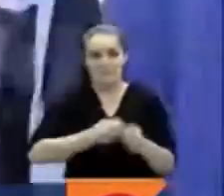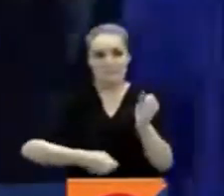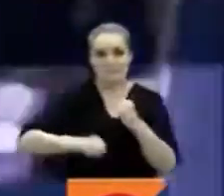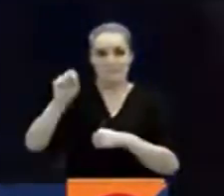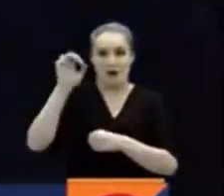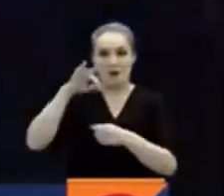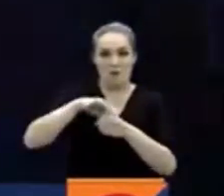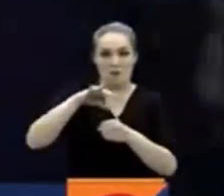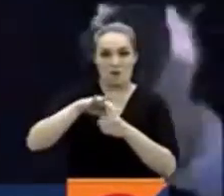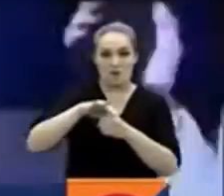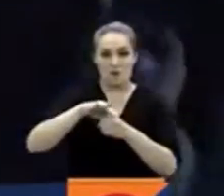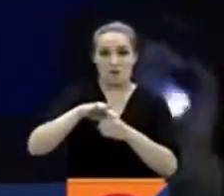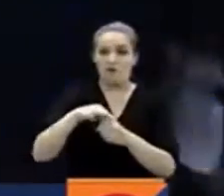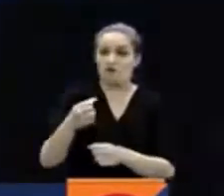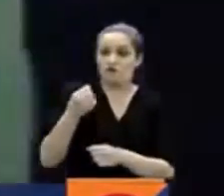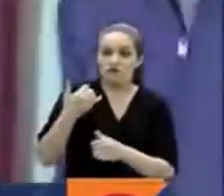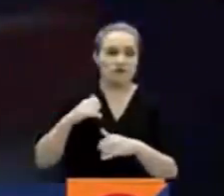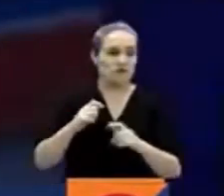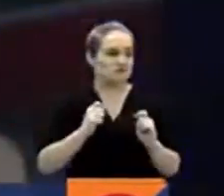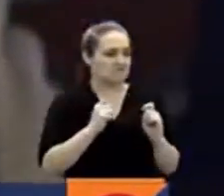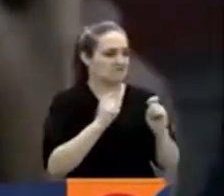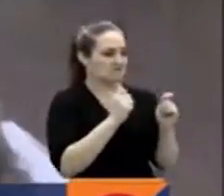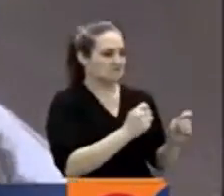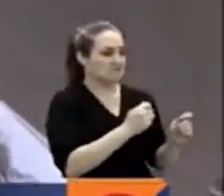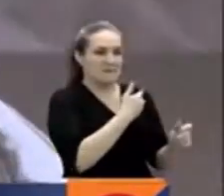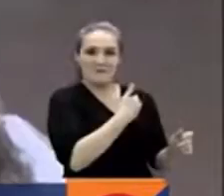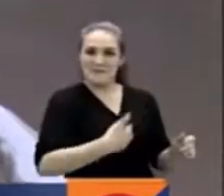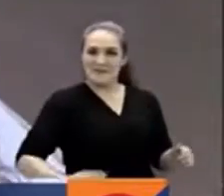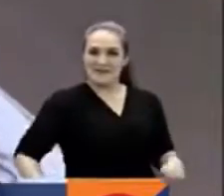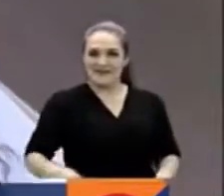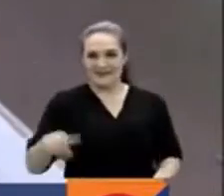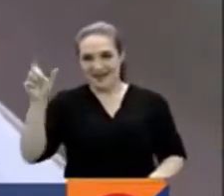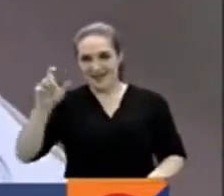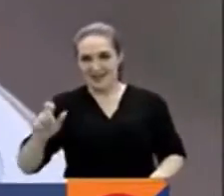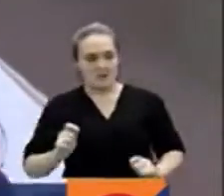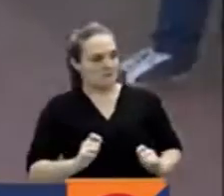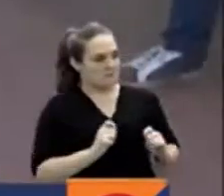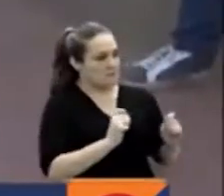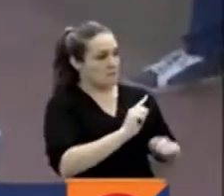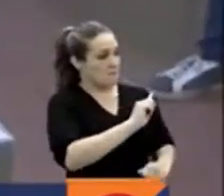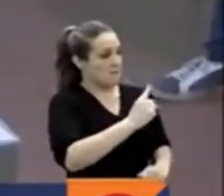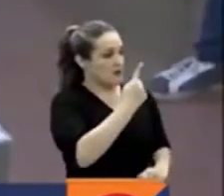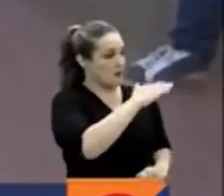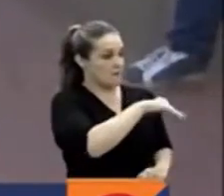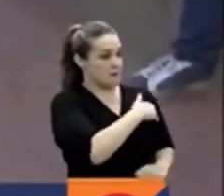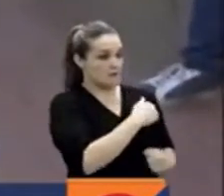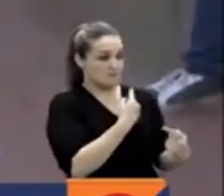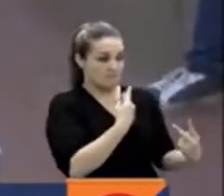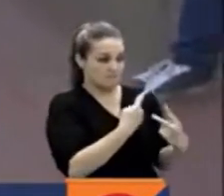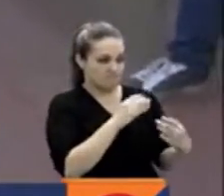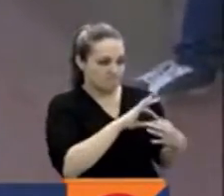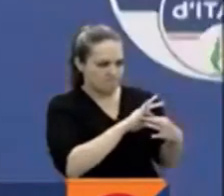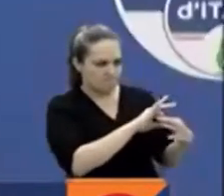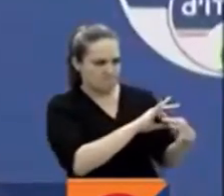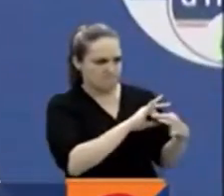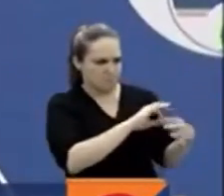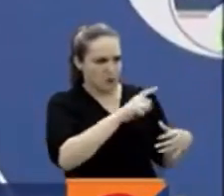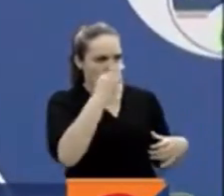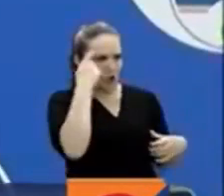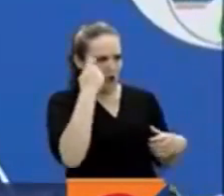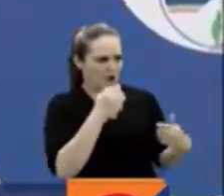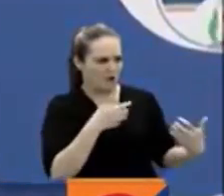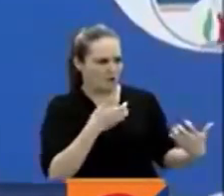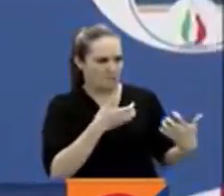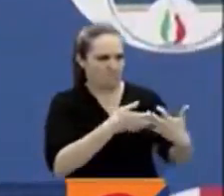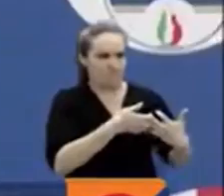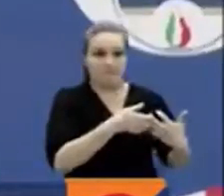designada hace unas horas por el presidente Sergio Mattarella, que le confió, por supuesto, la tarea de formar gobierno. Esta